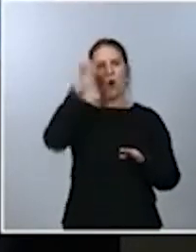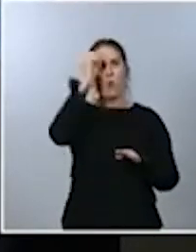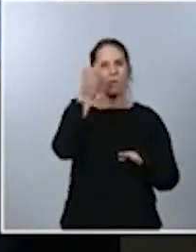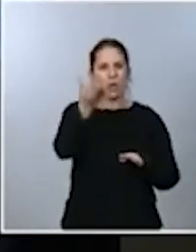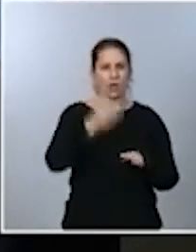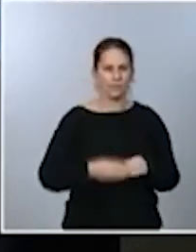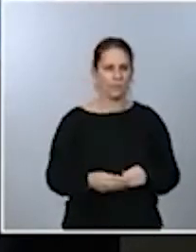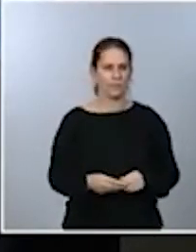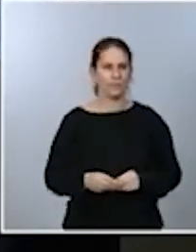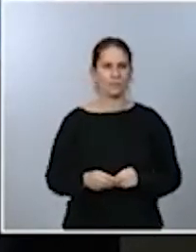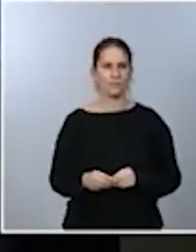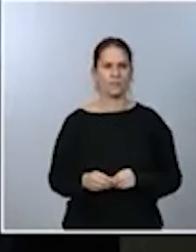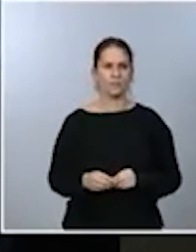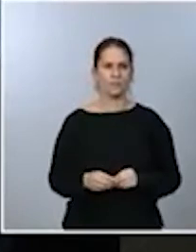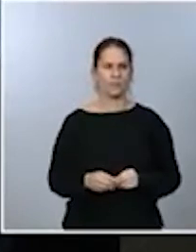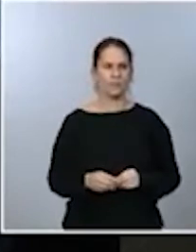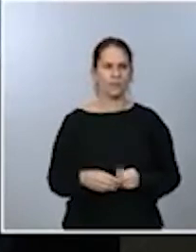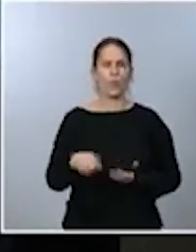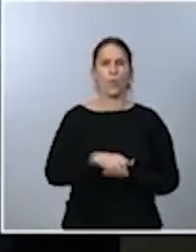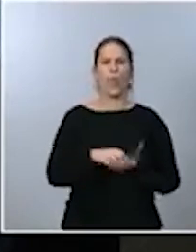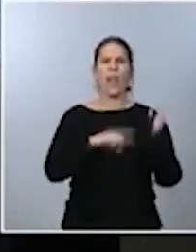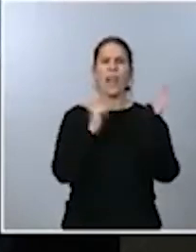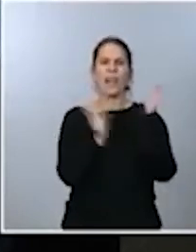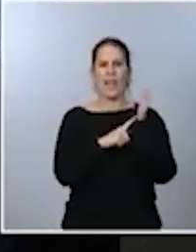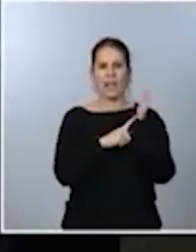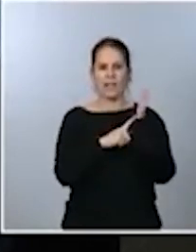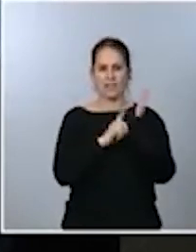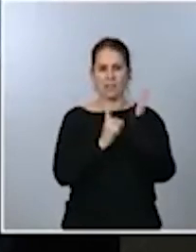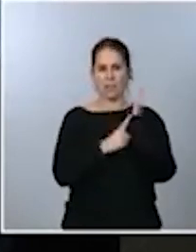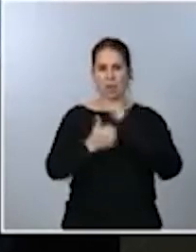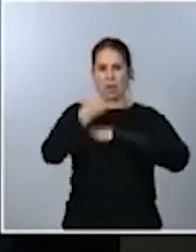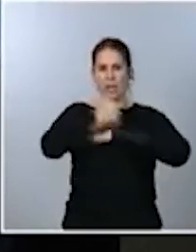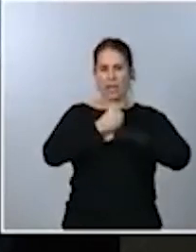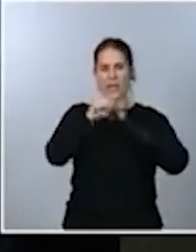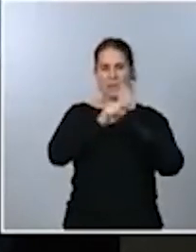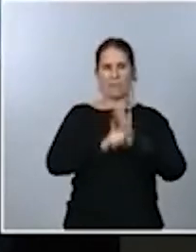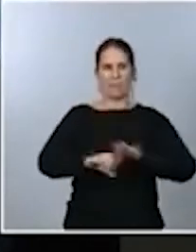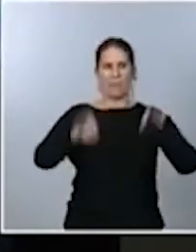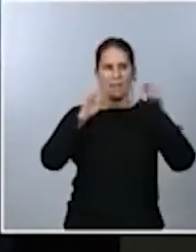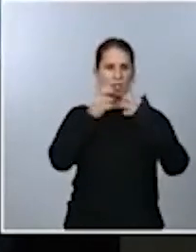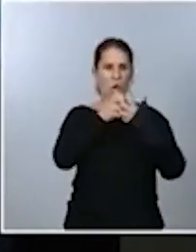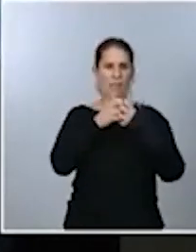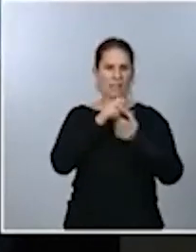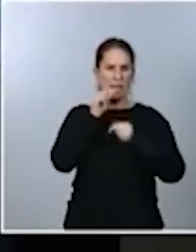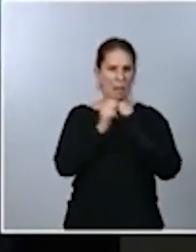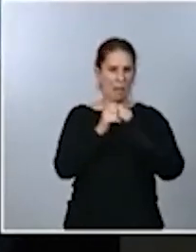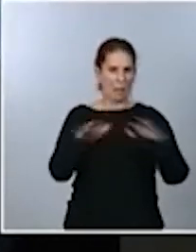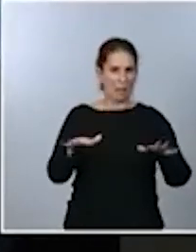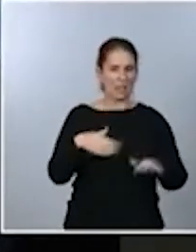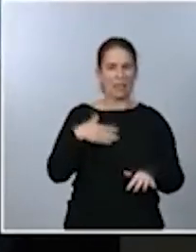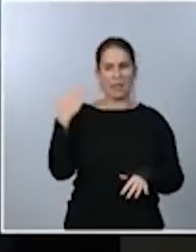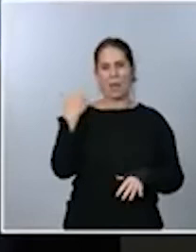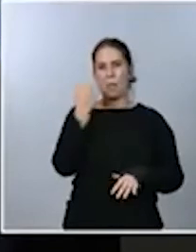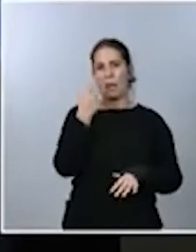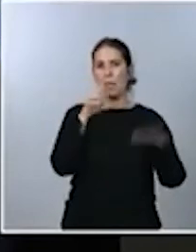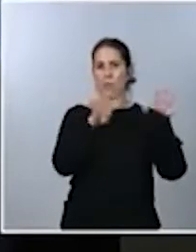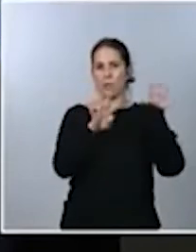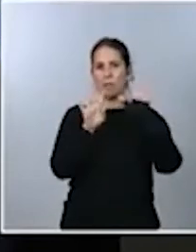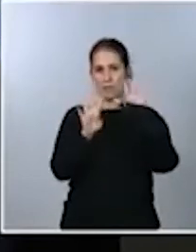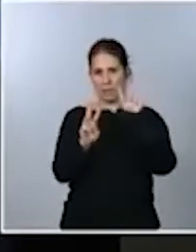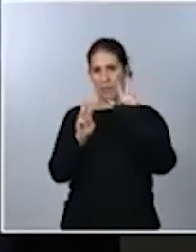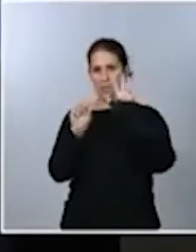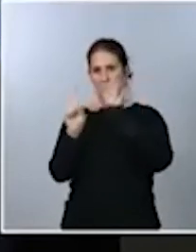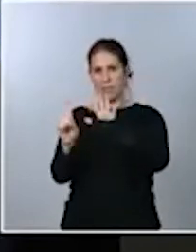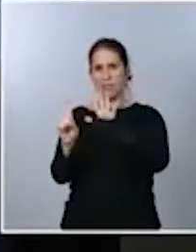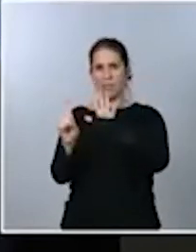También una duda legal. La Ley Orgánica de Medidas Especiales para Combater Epidemias de 1986 ¿podría ser un